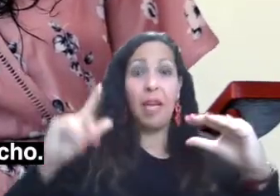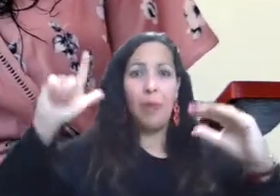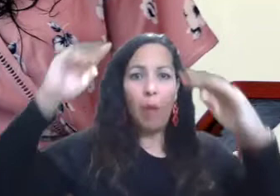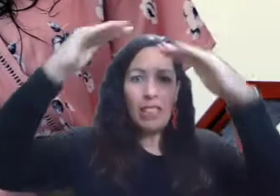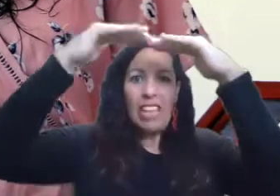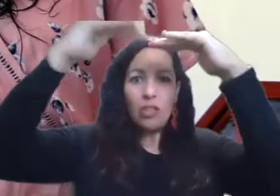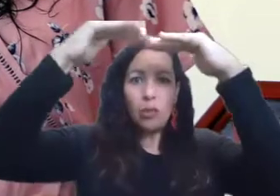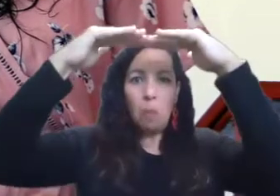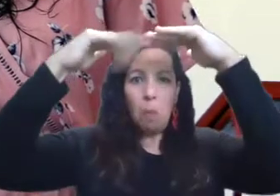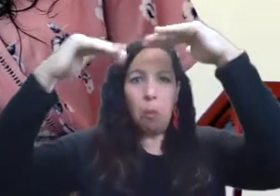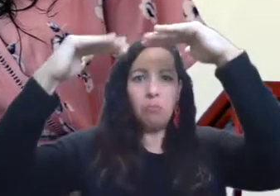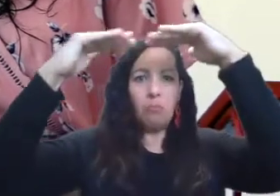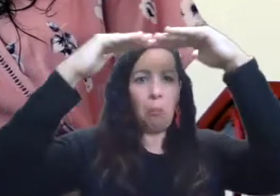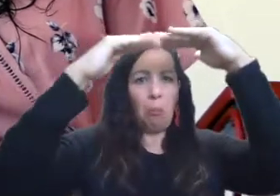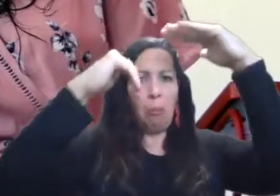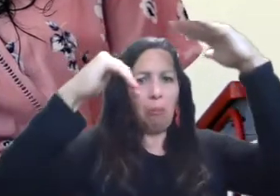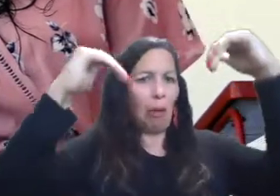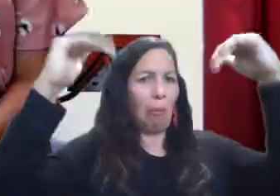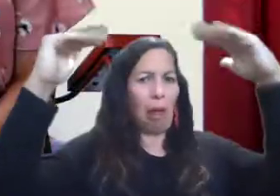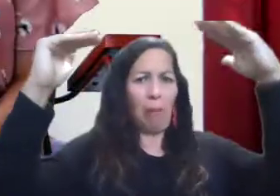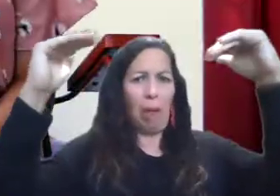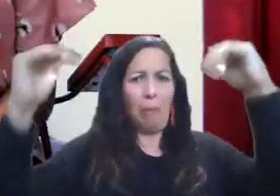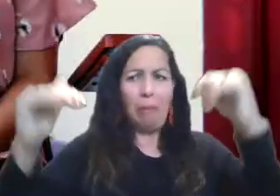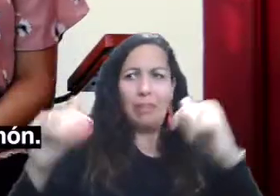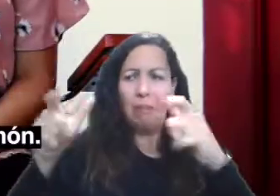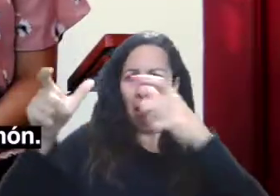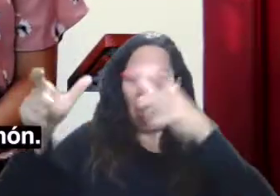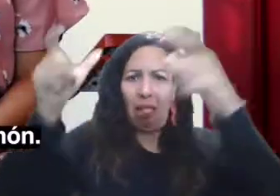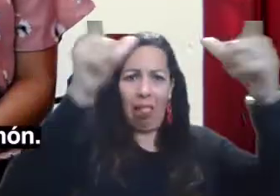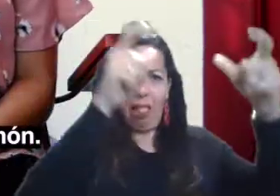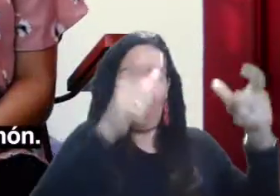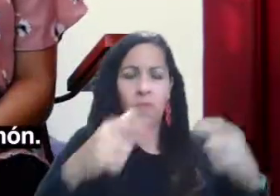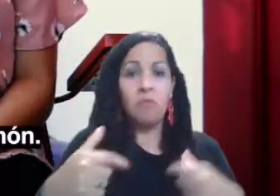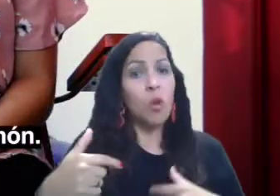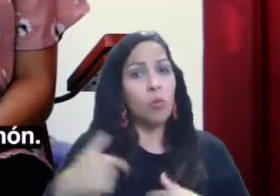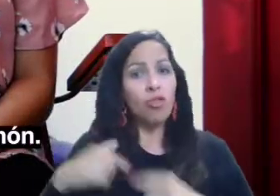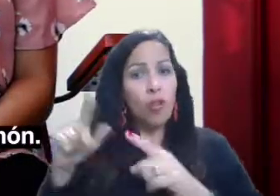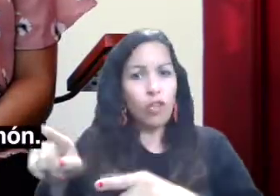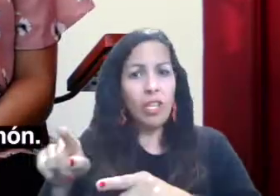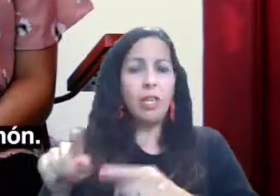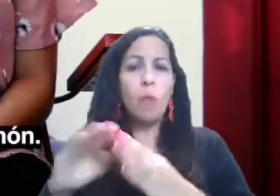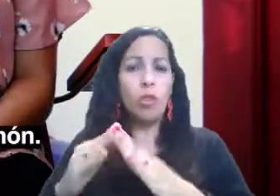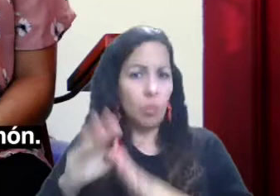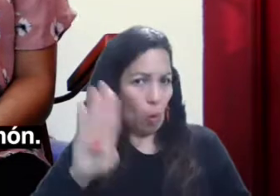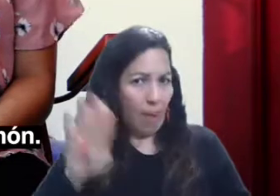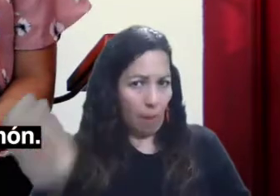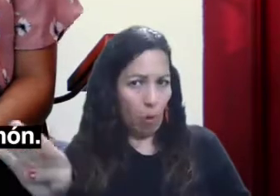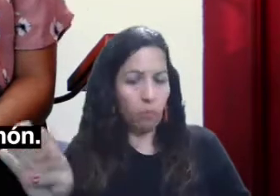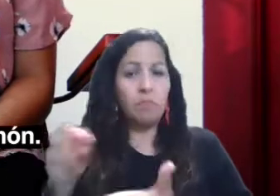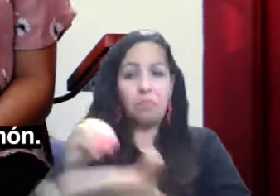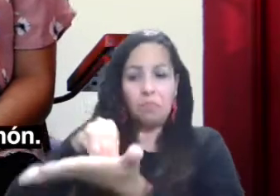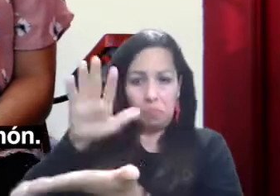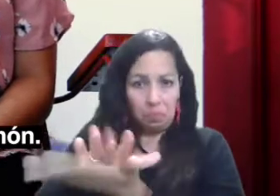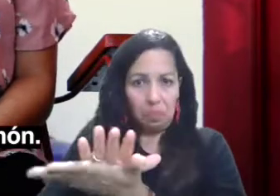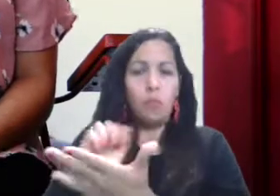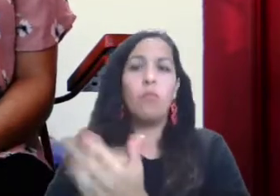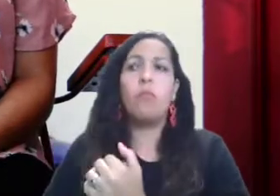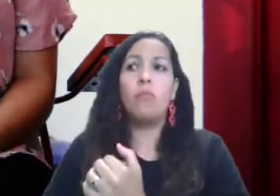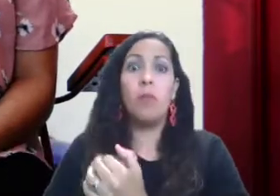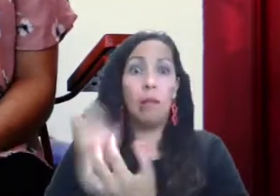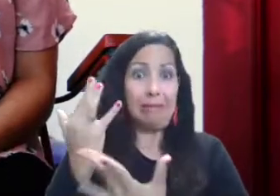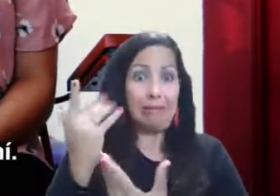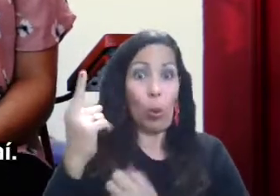techo. Toda la semana se caían pedazos. Así que yo me anoté en el municipio de Bayamón un año antes de que llegaran los fondos